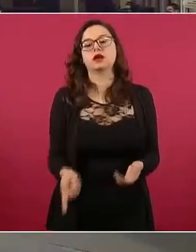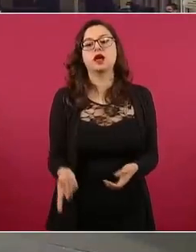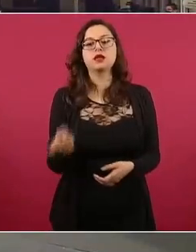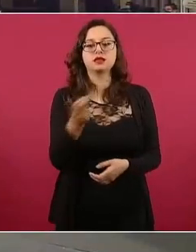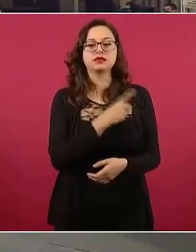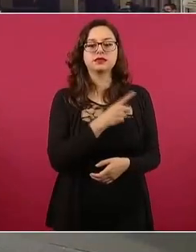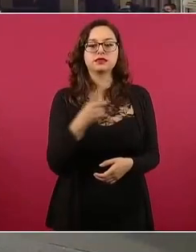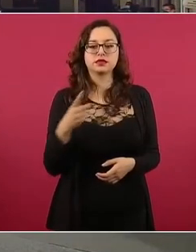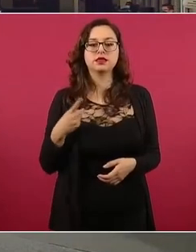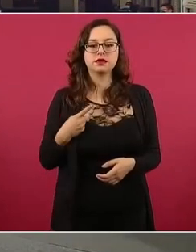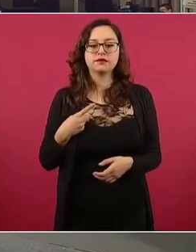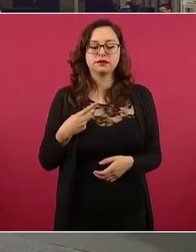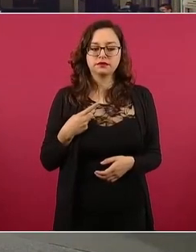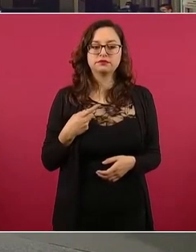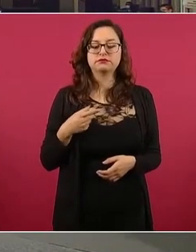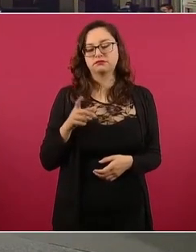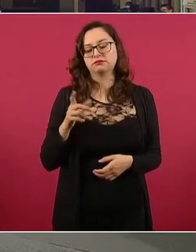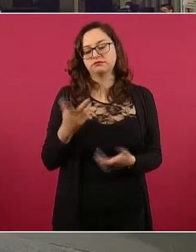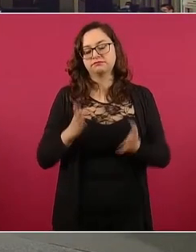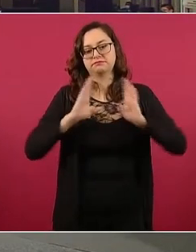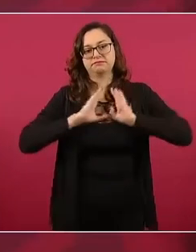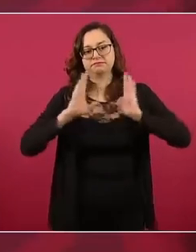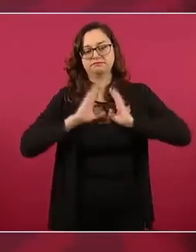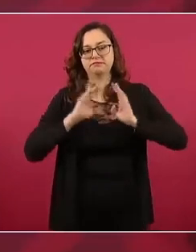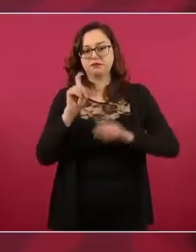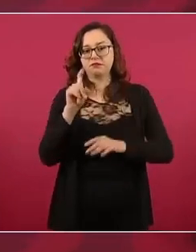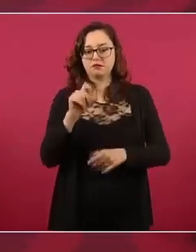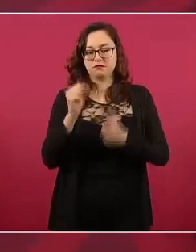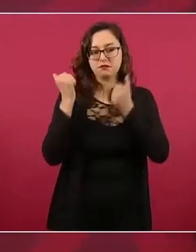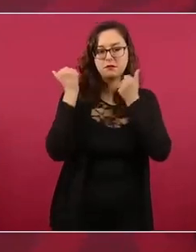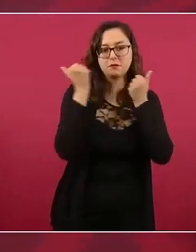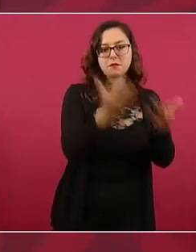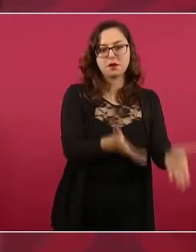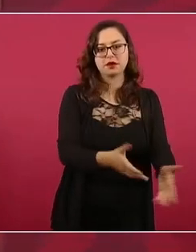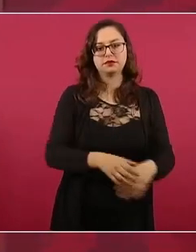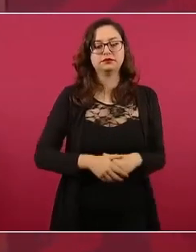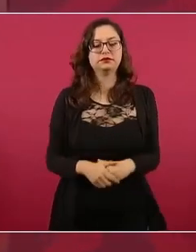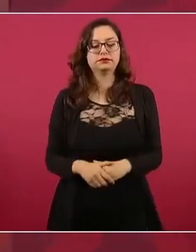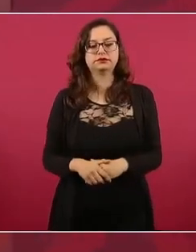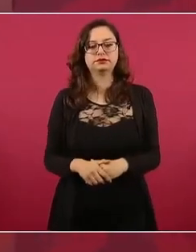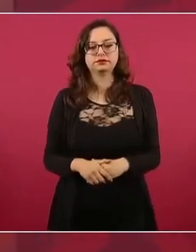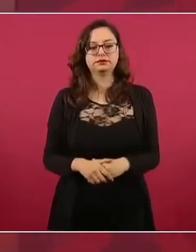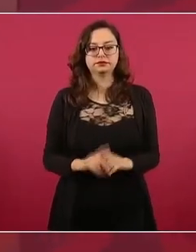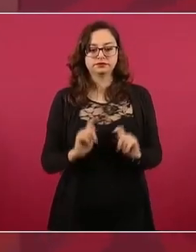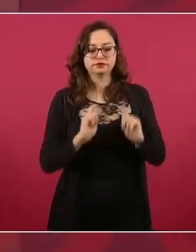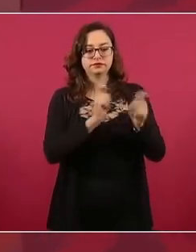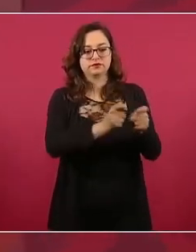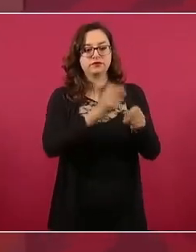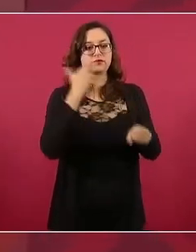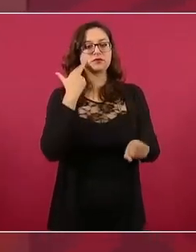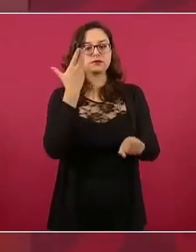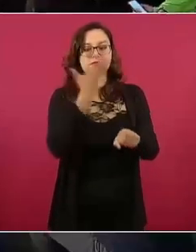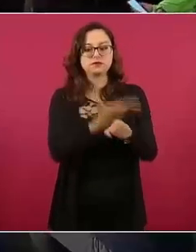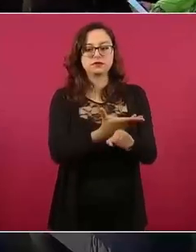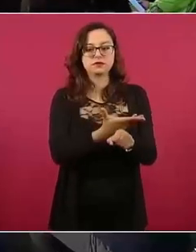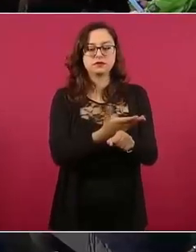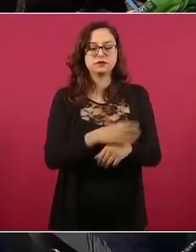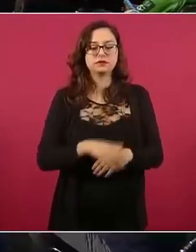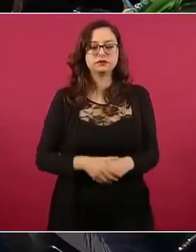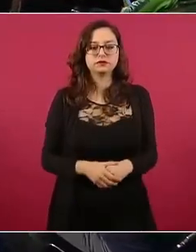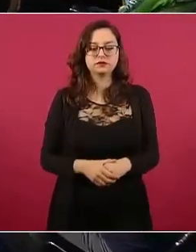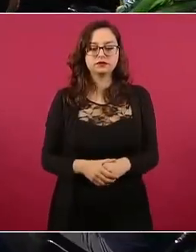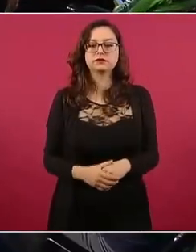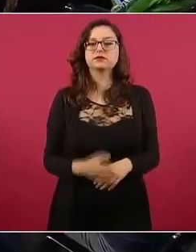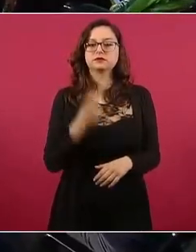a trabajar la defensa, es la encomienda que llevan. Bueno,